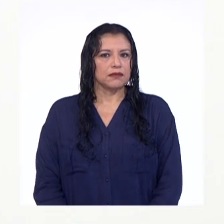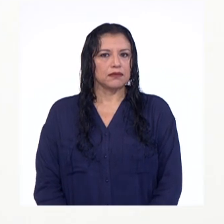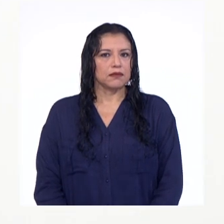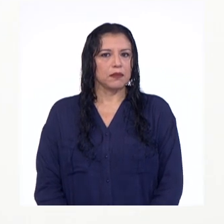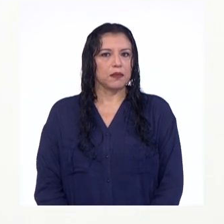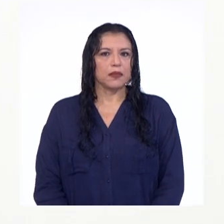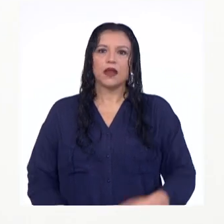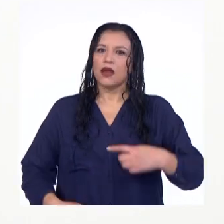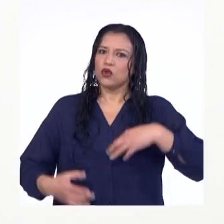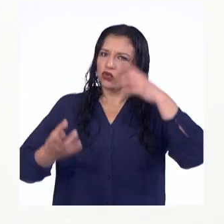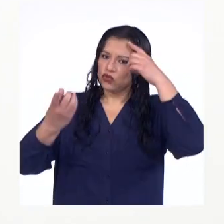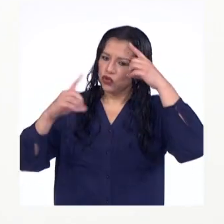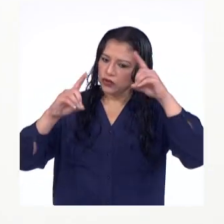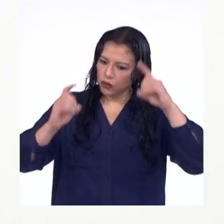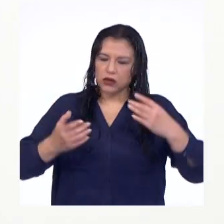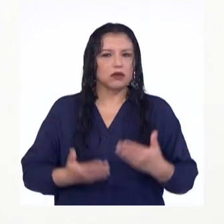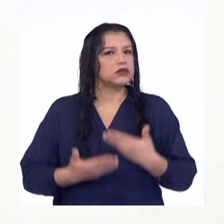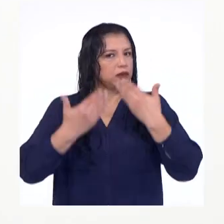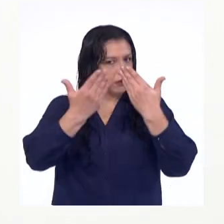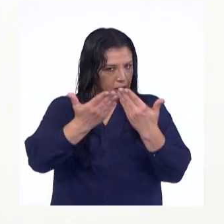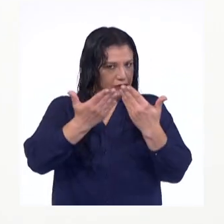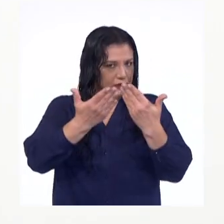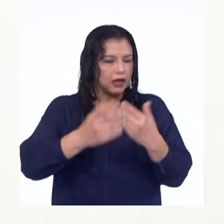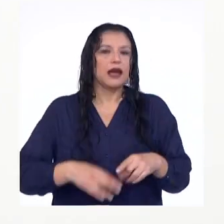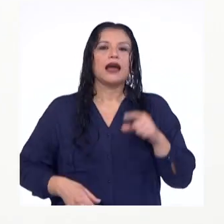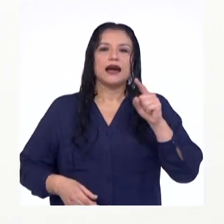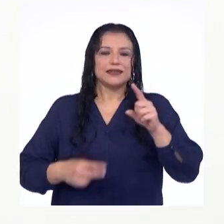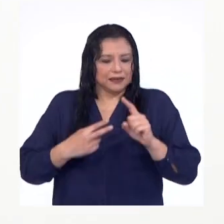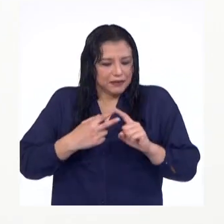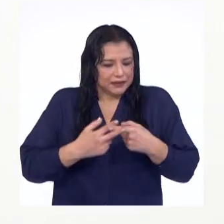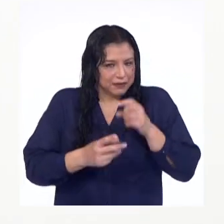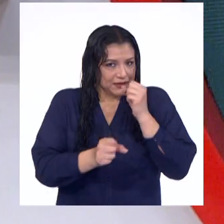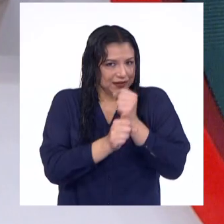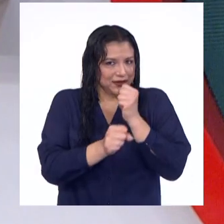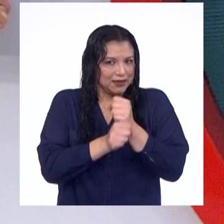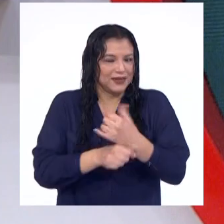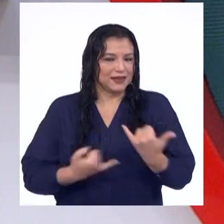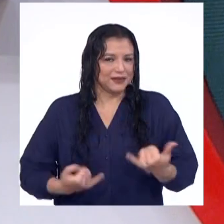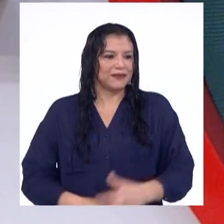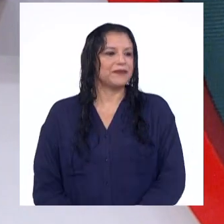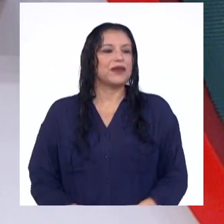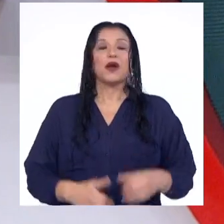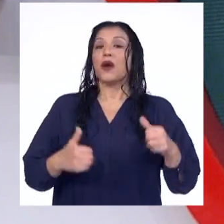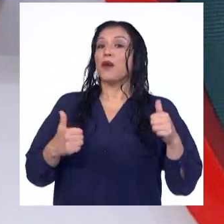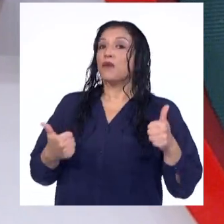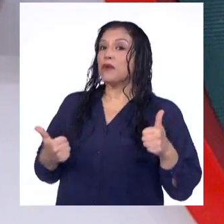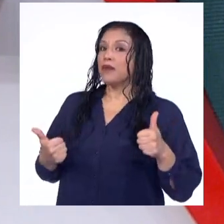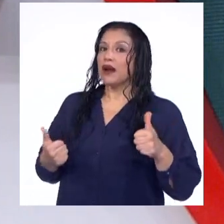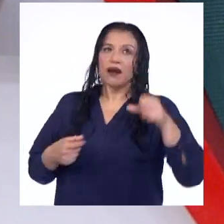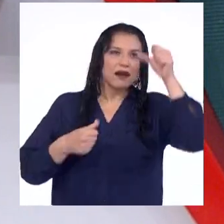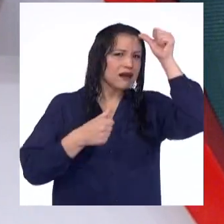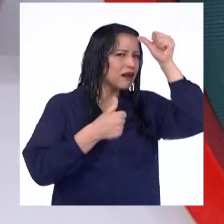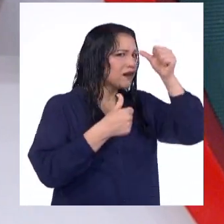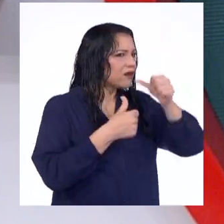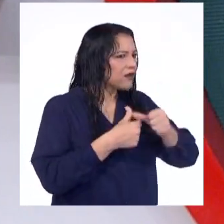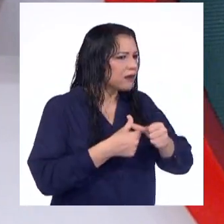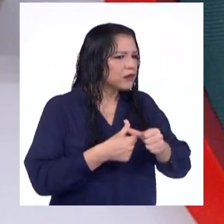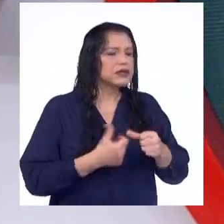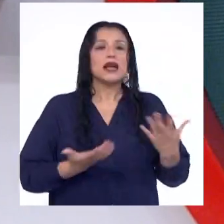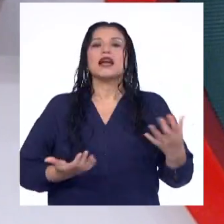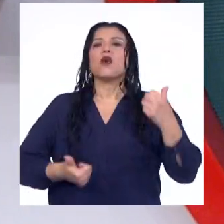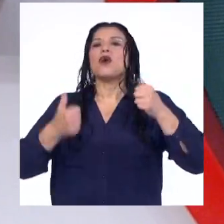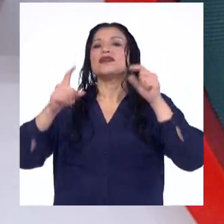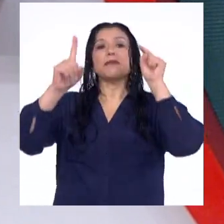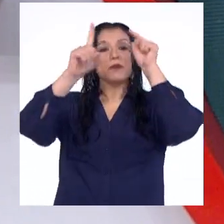Estoy de acuerdo con tu propuesta, así que empecemos. Pues bueno, empecemos recordando una vez más que nuestro